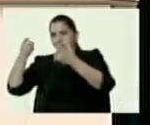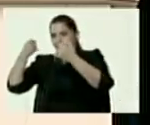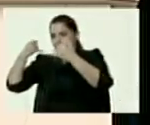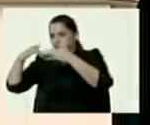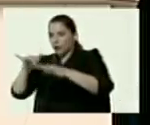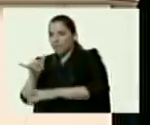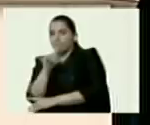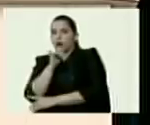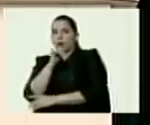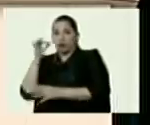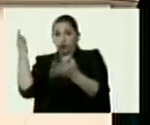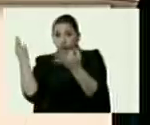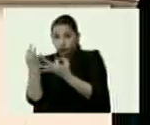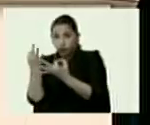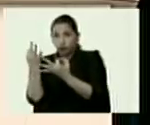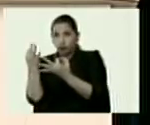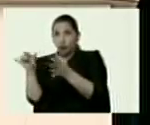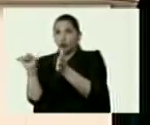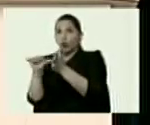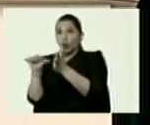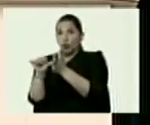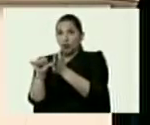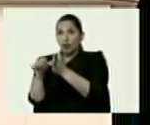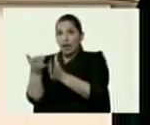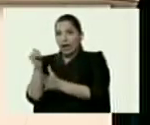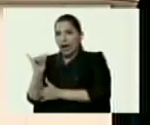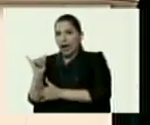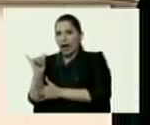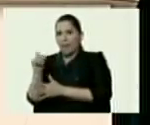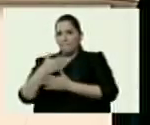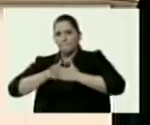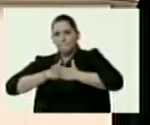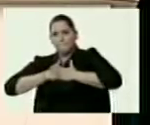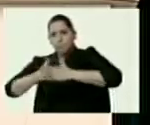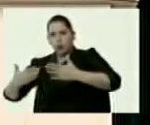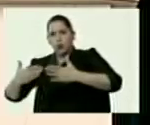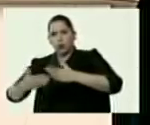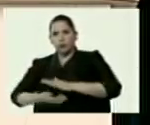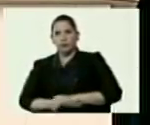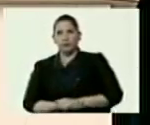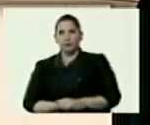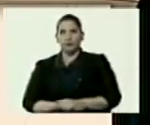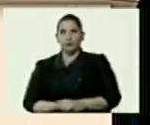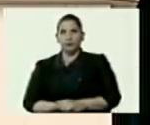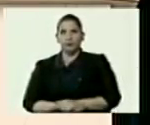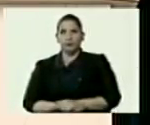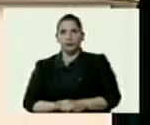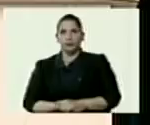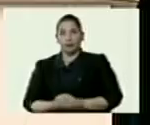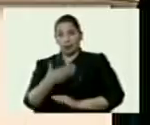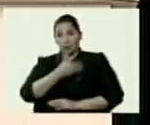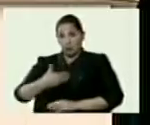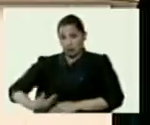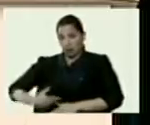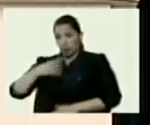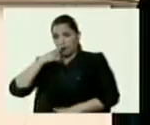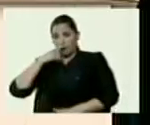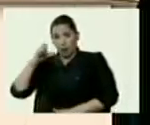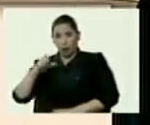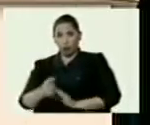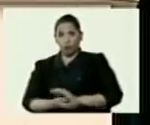eso sí es verdadero, donde hay una disposición expresa del presidente Nicolás Maduro